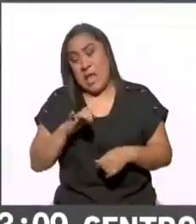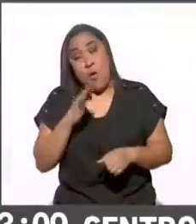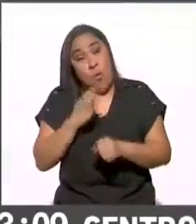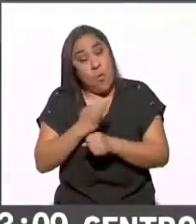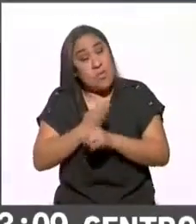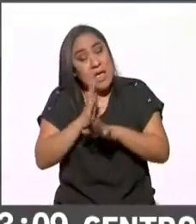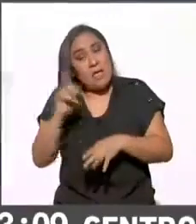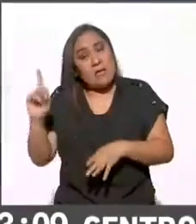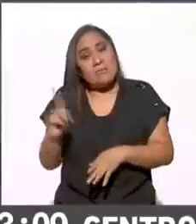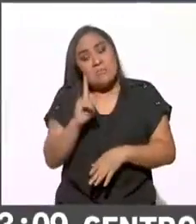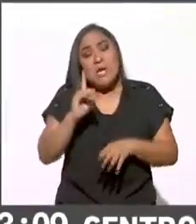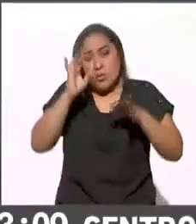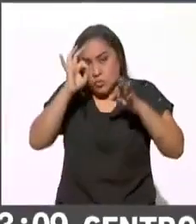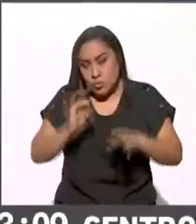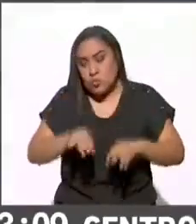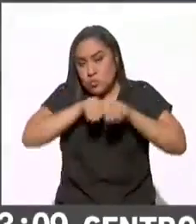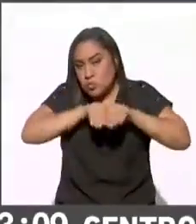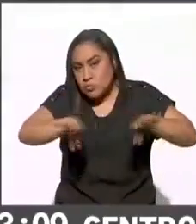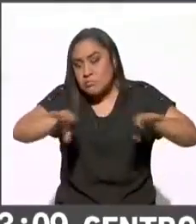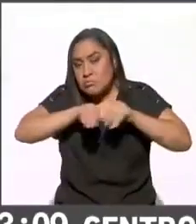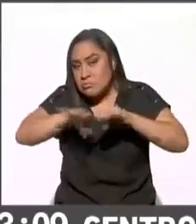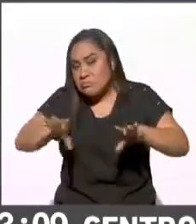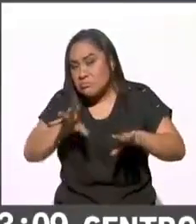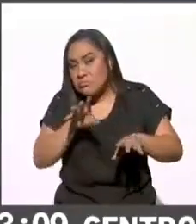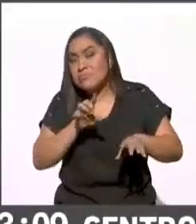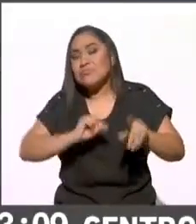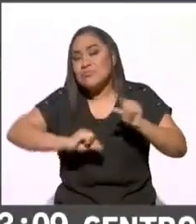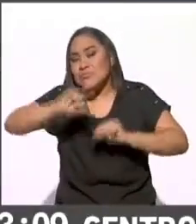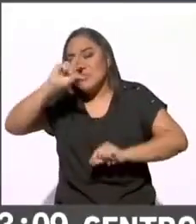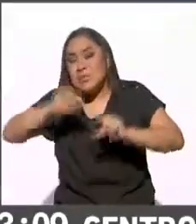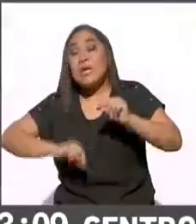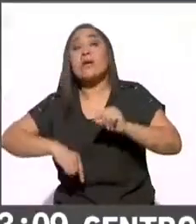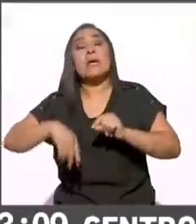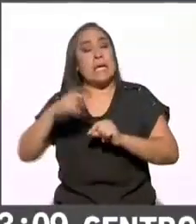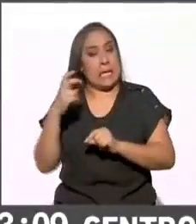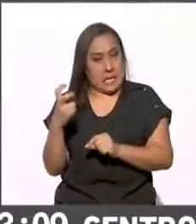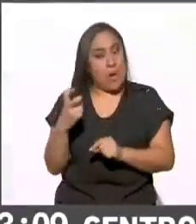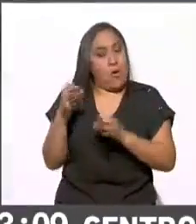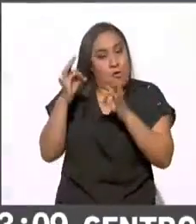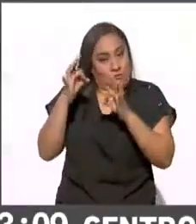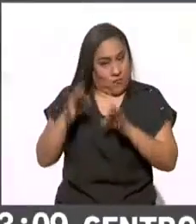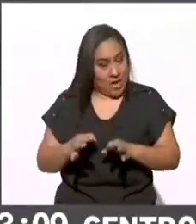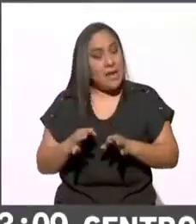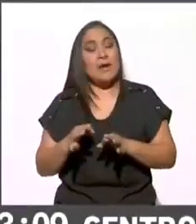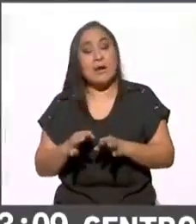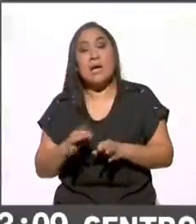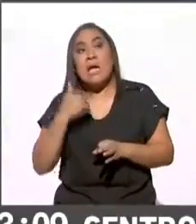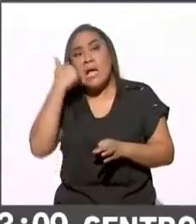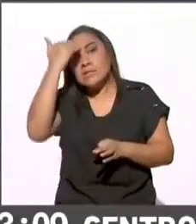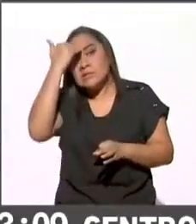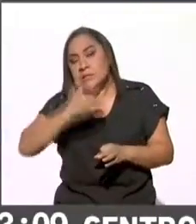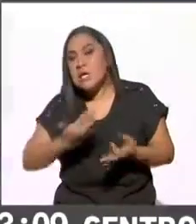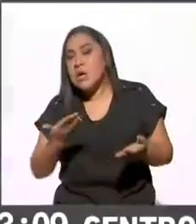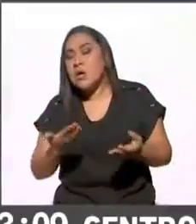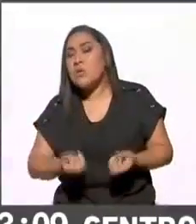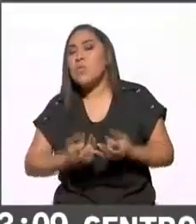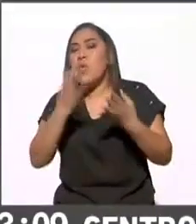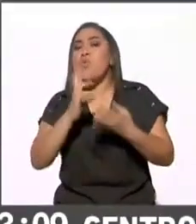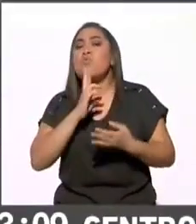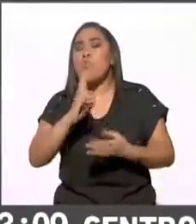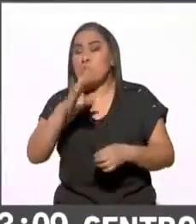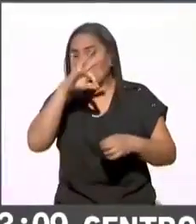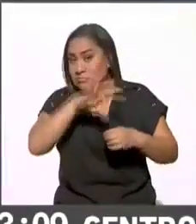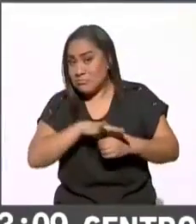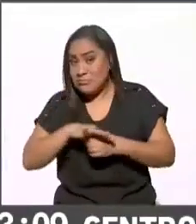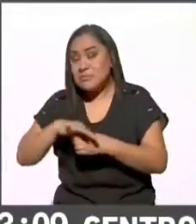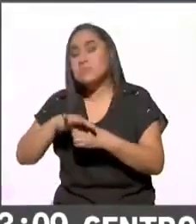conteo preliminar y debemos decir que este es oficial y para saber los resultados de las elecciones